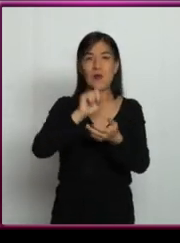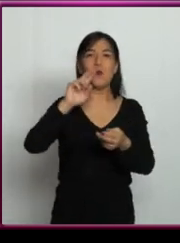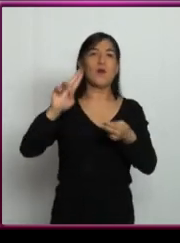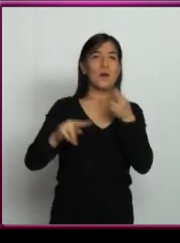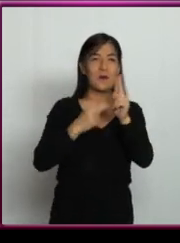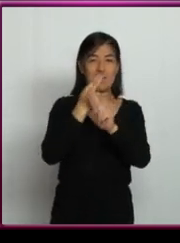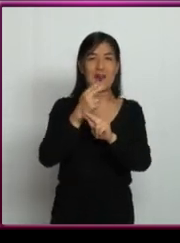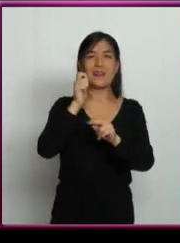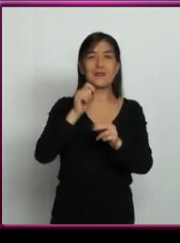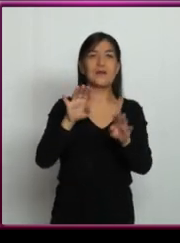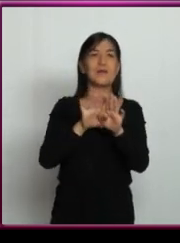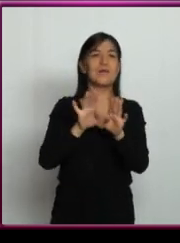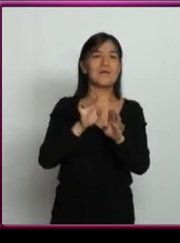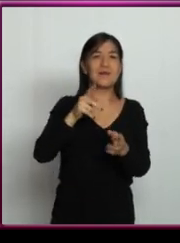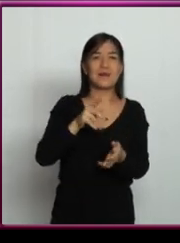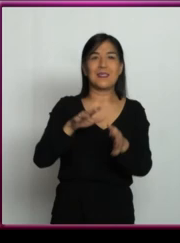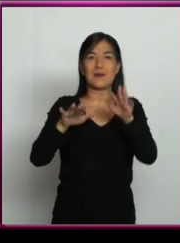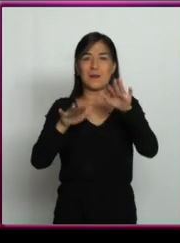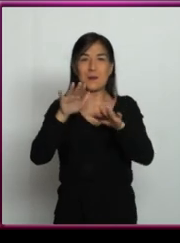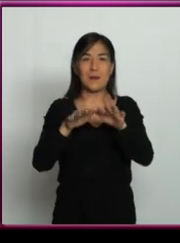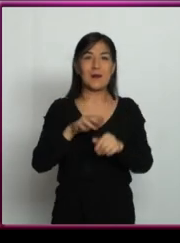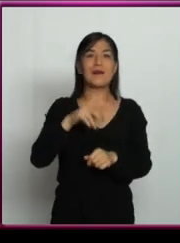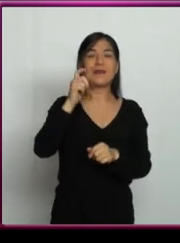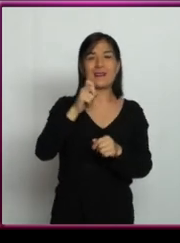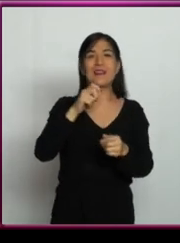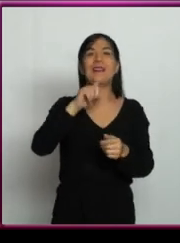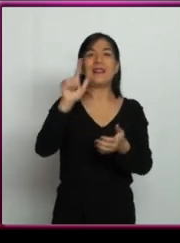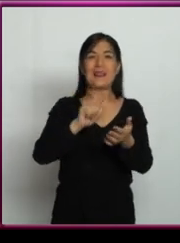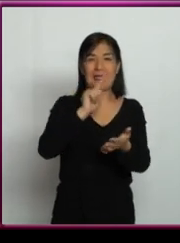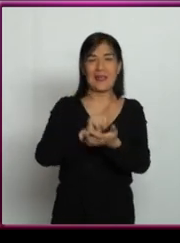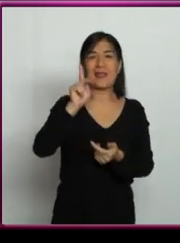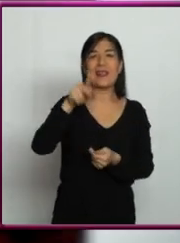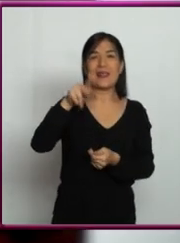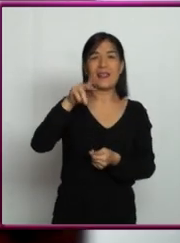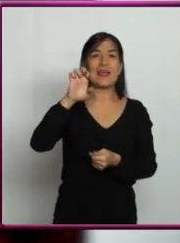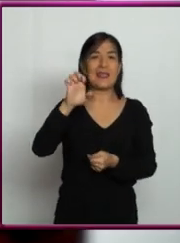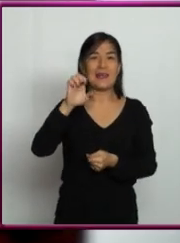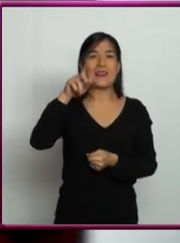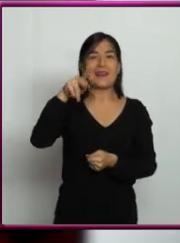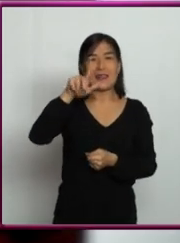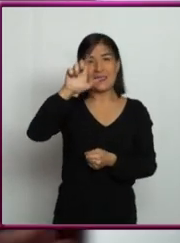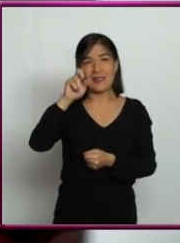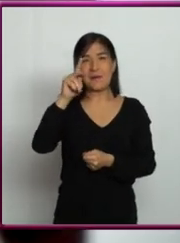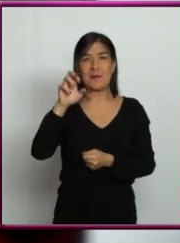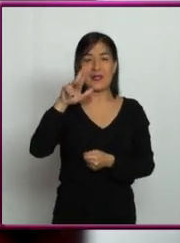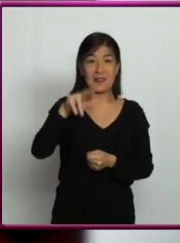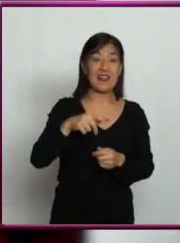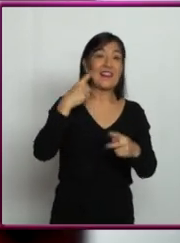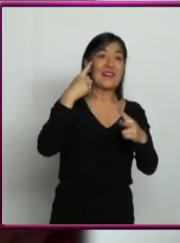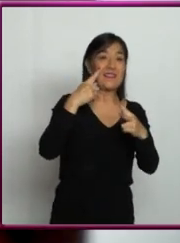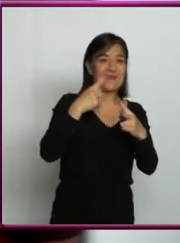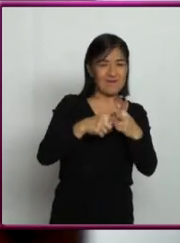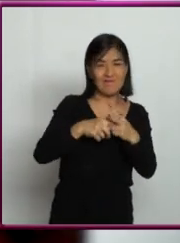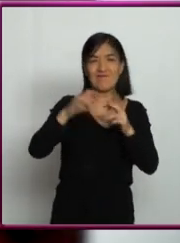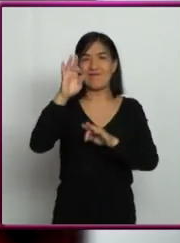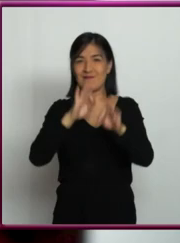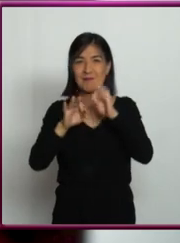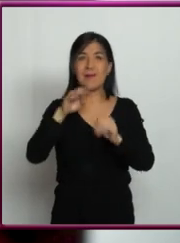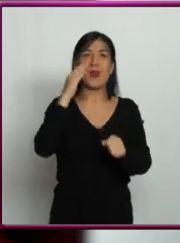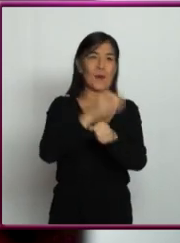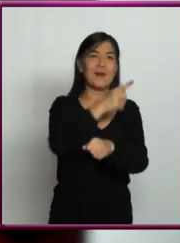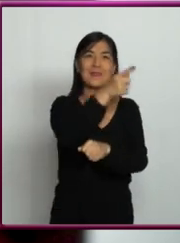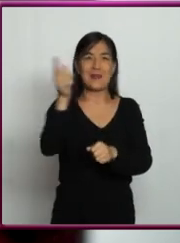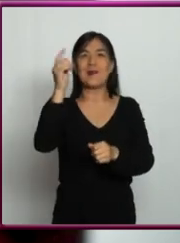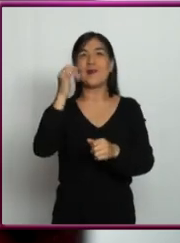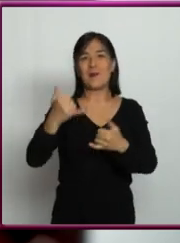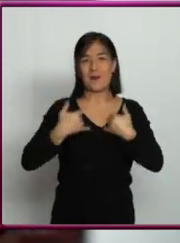gravitación y las leyes de Kepler, básicamente. Entonces, física, matemáticas de las que los chavos de prepa